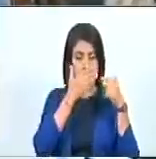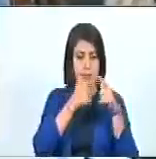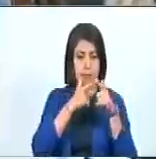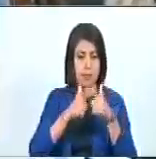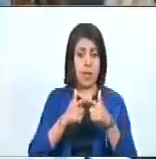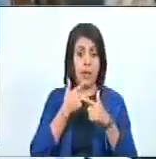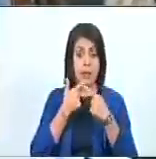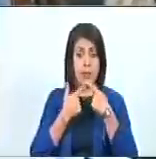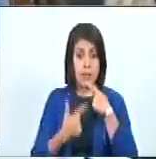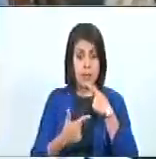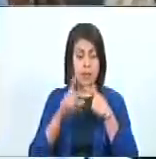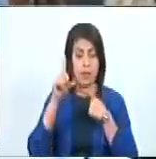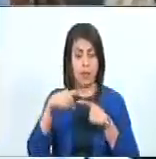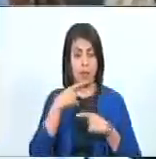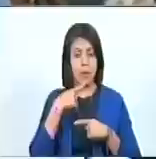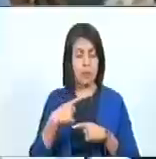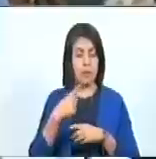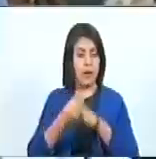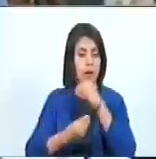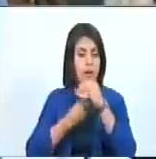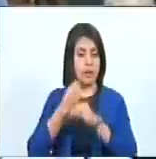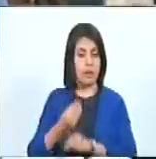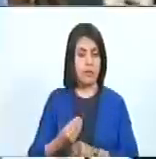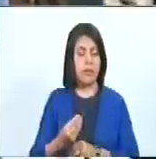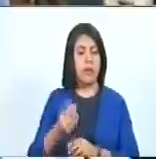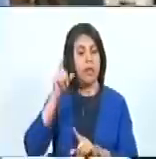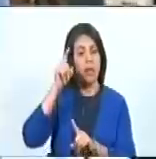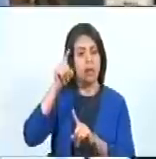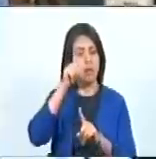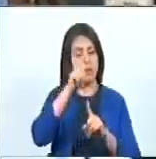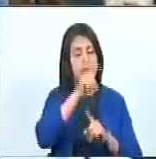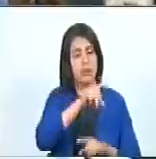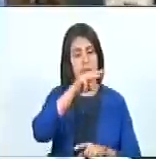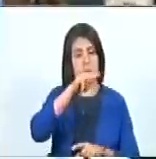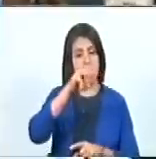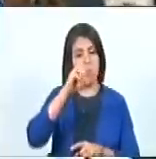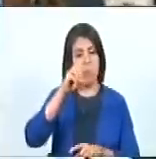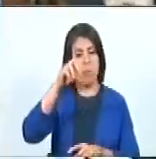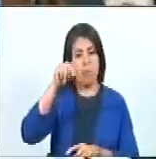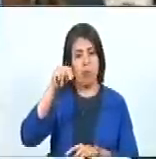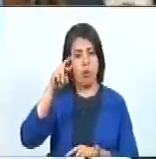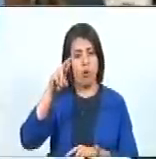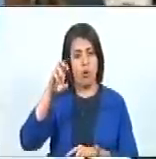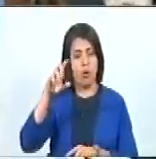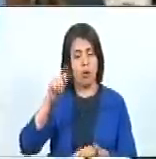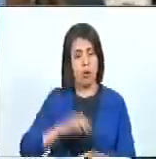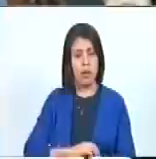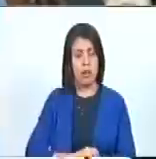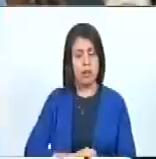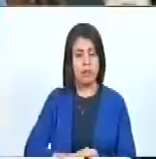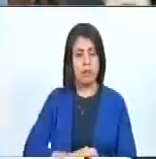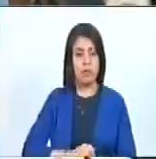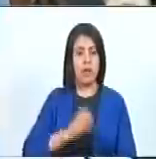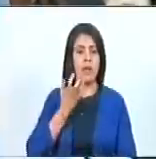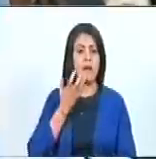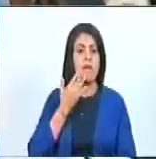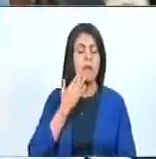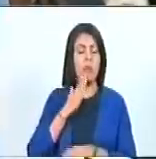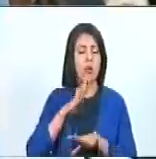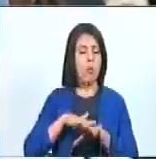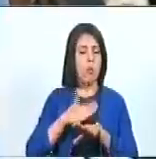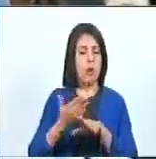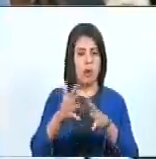Enfatiza asimismo que la aplicación de la doctrina Monre, hay innumerables ejemplos de cómo los Estados